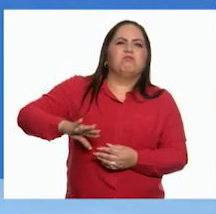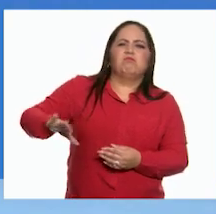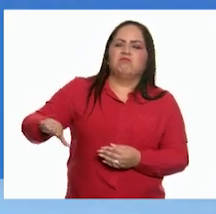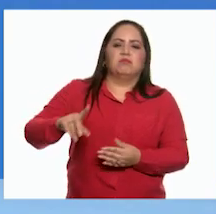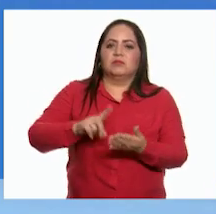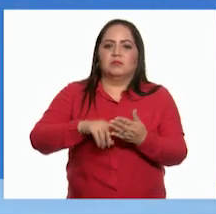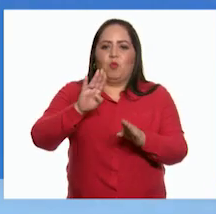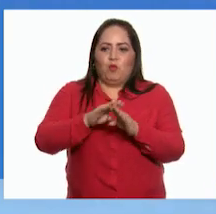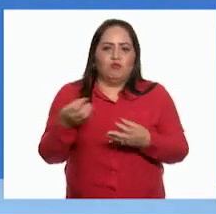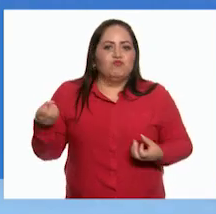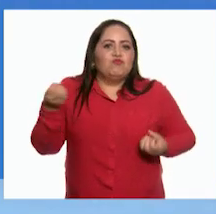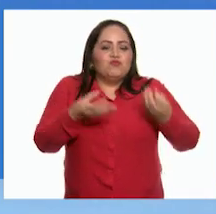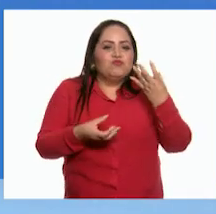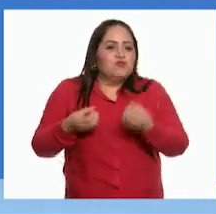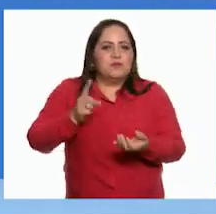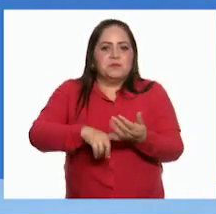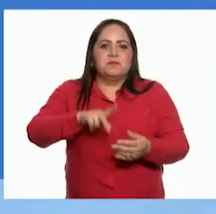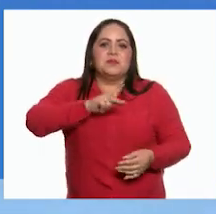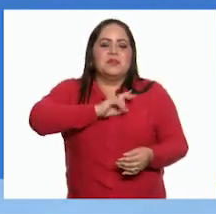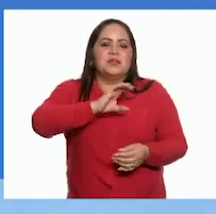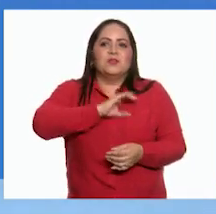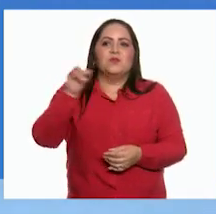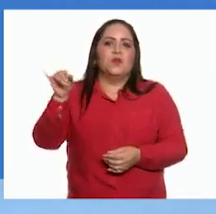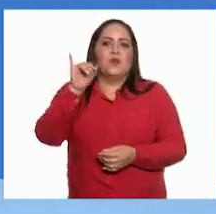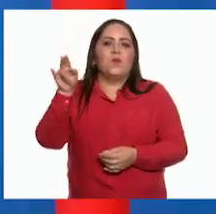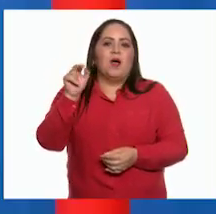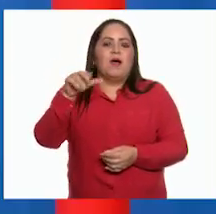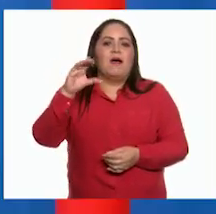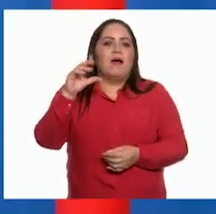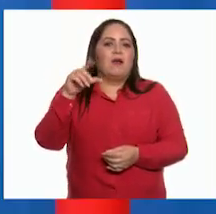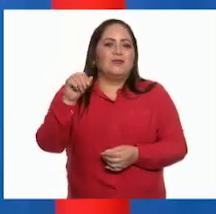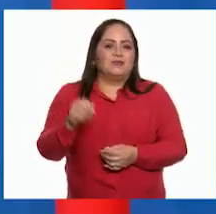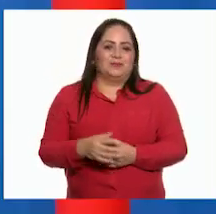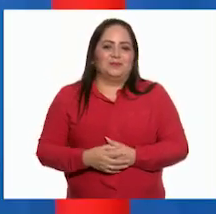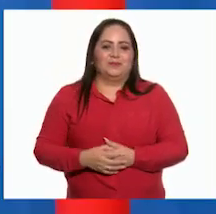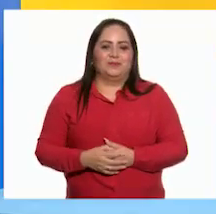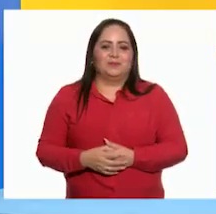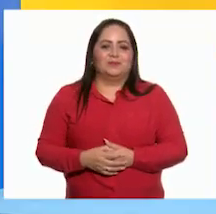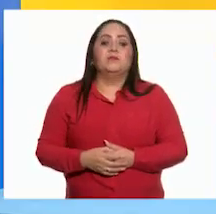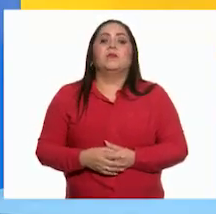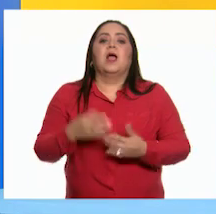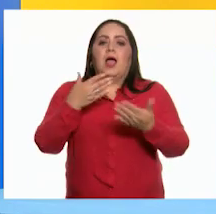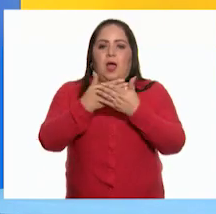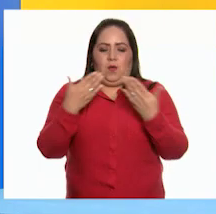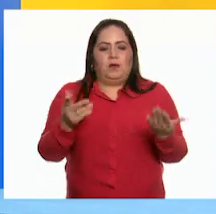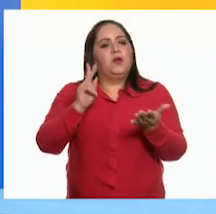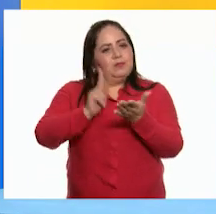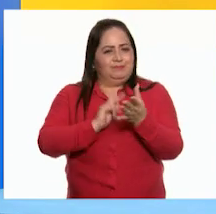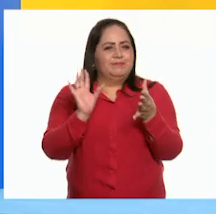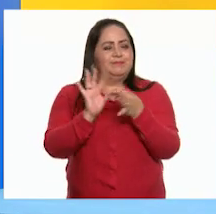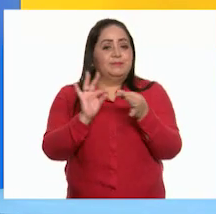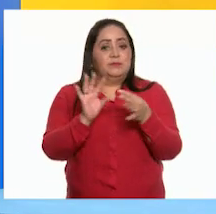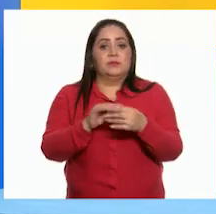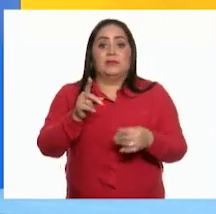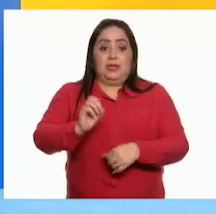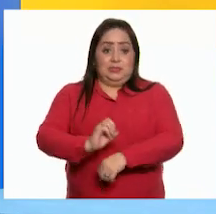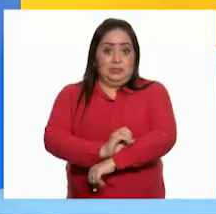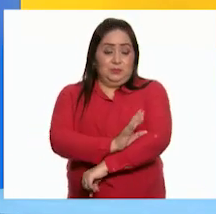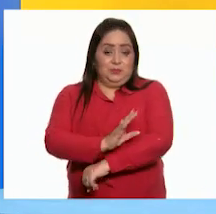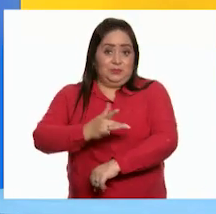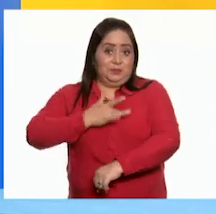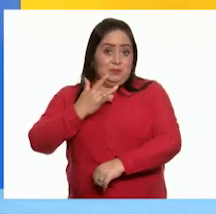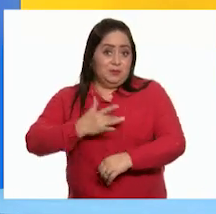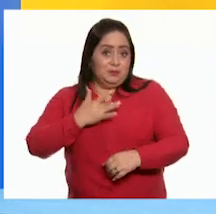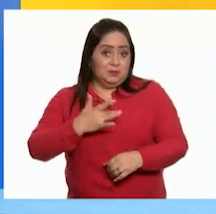las aportaciones De mi querido Juan Carlos! Vamos a hacer un recuento Las emociones